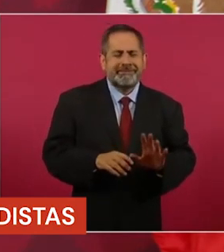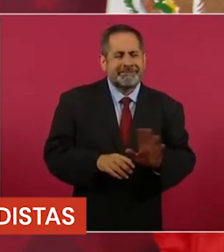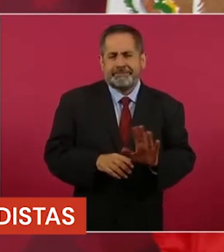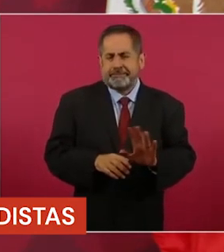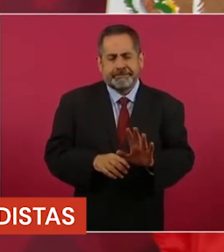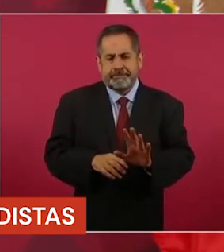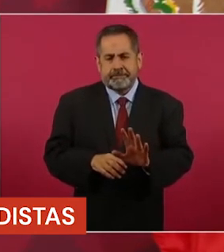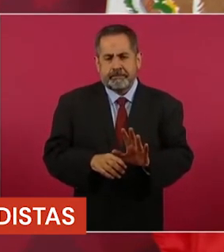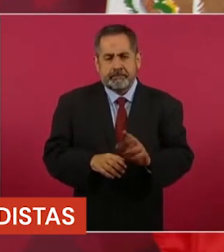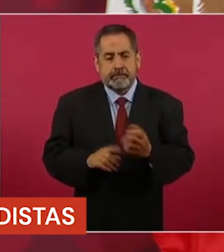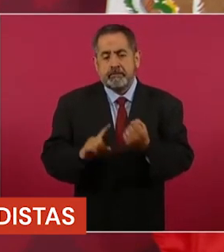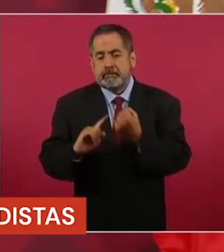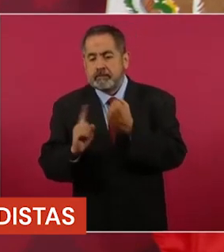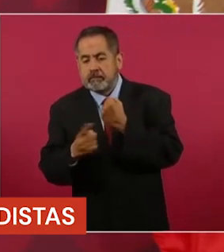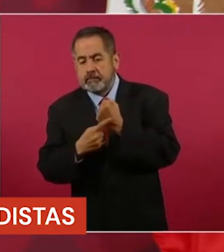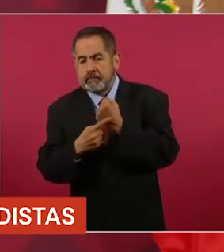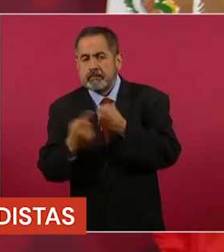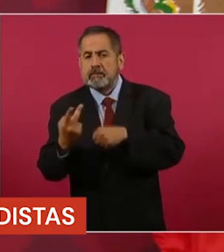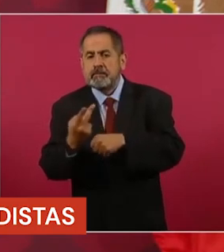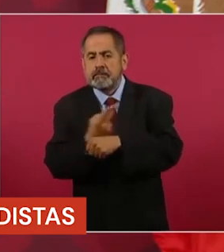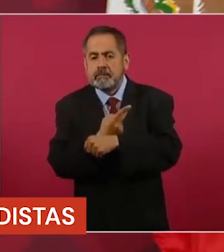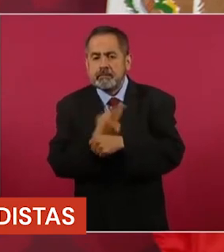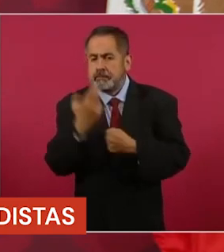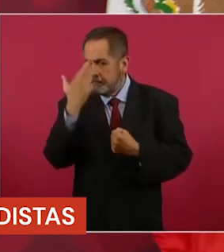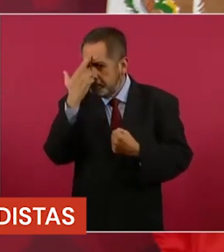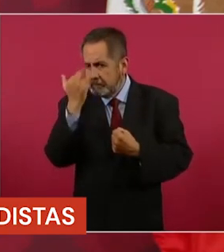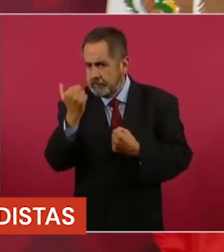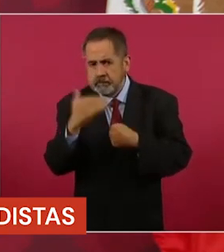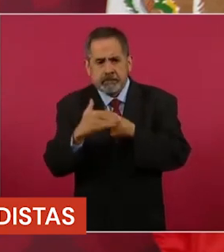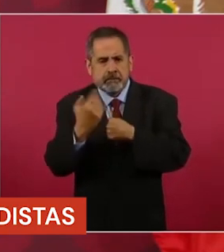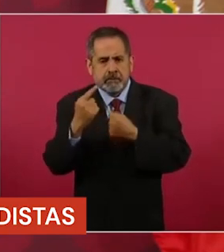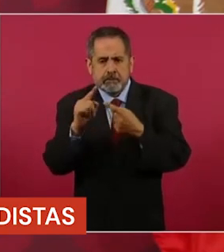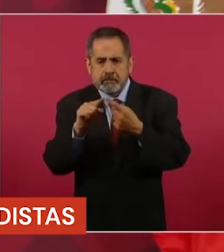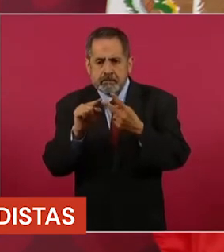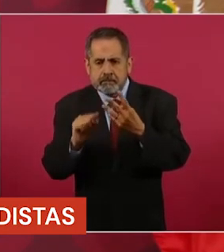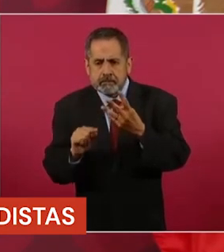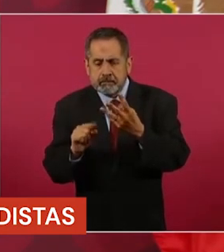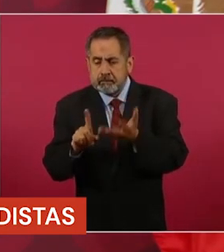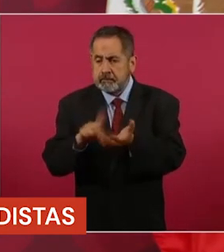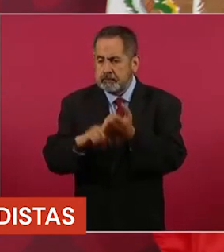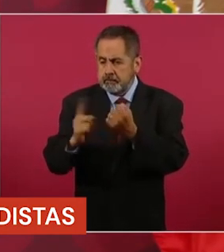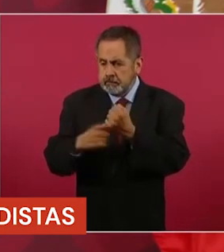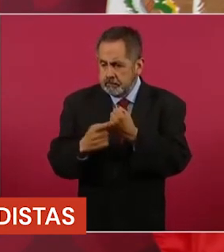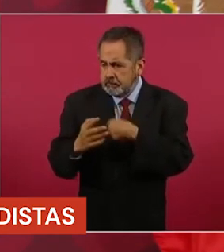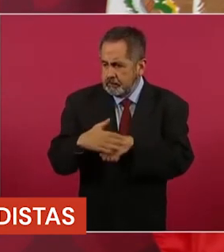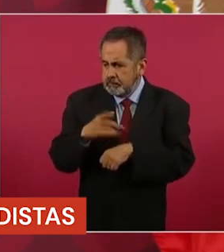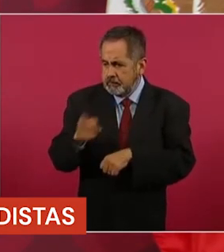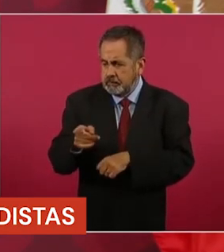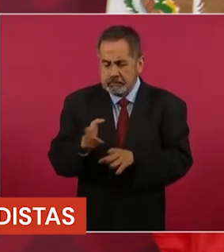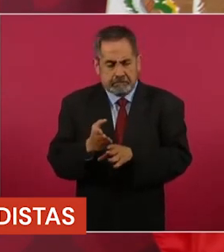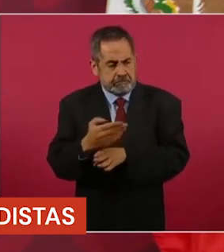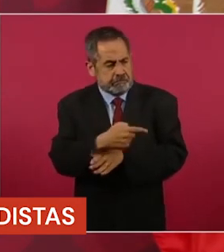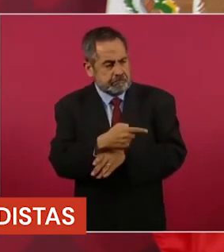hay que atender las causas, ¿por qué la descomposición social?, ¿por qué